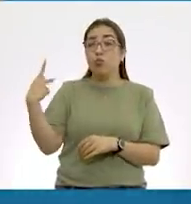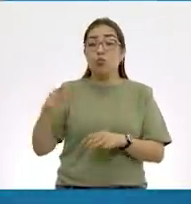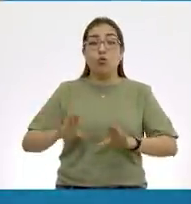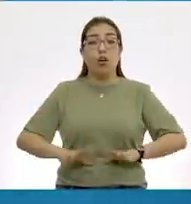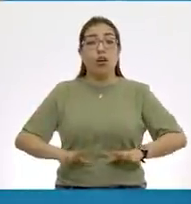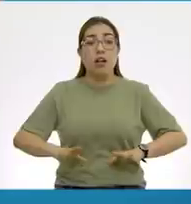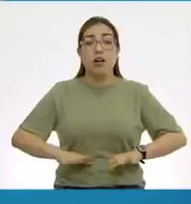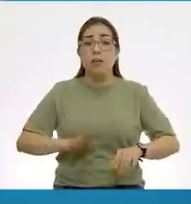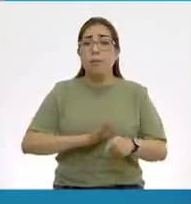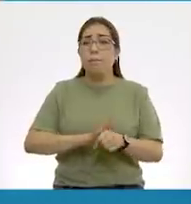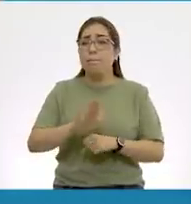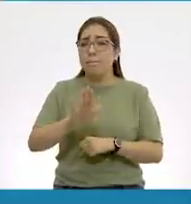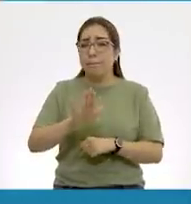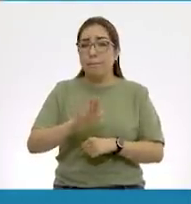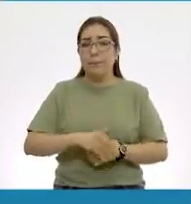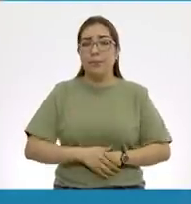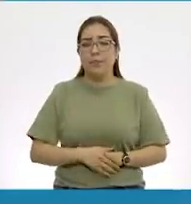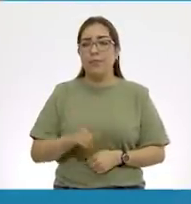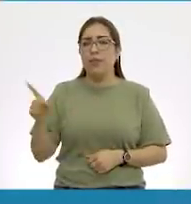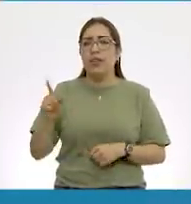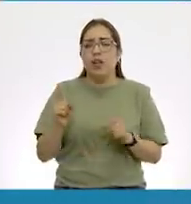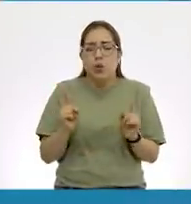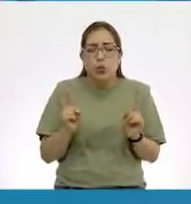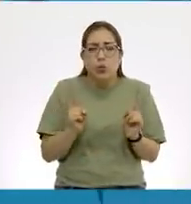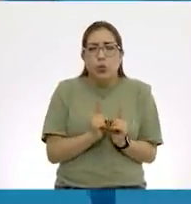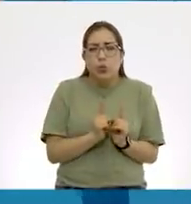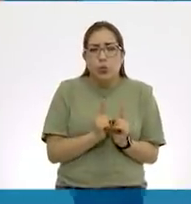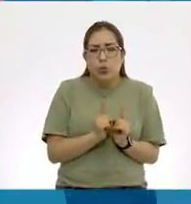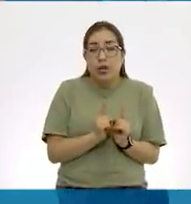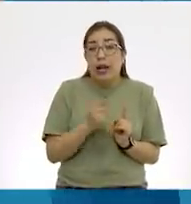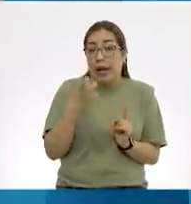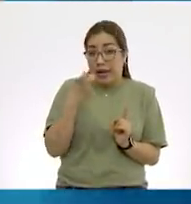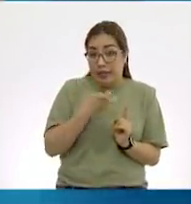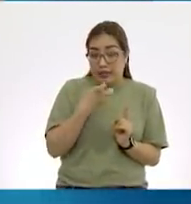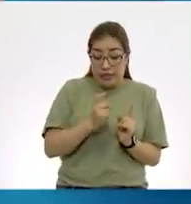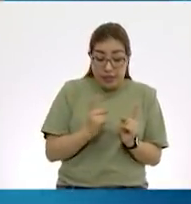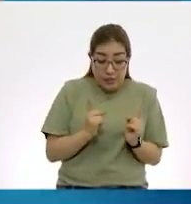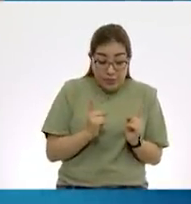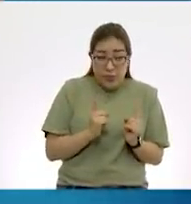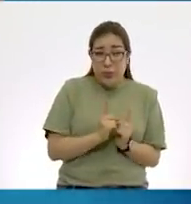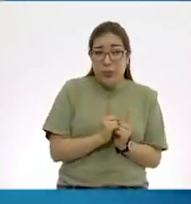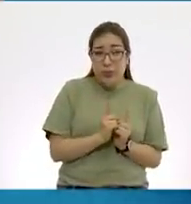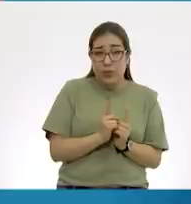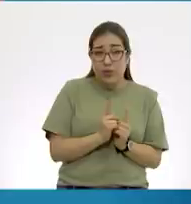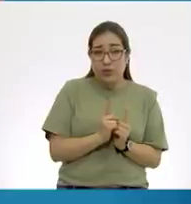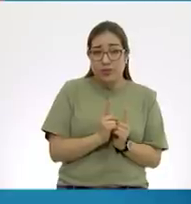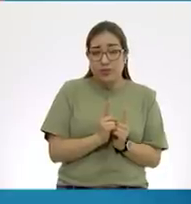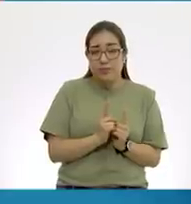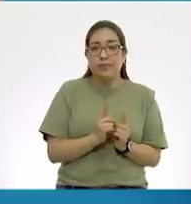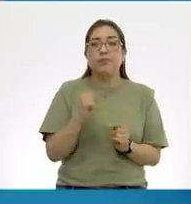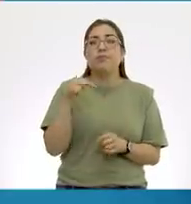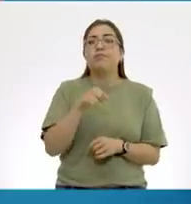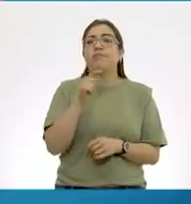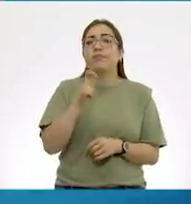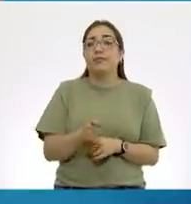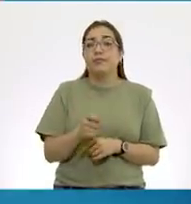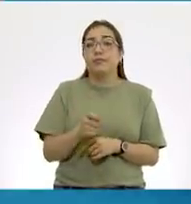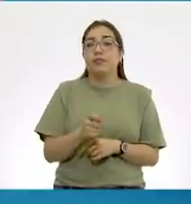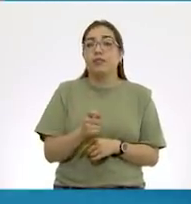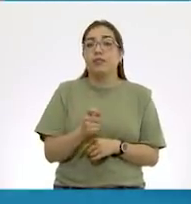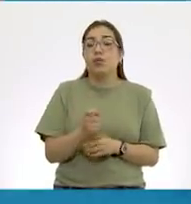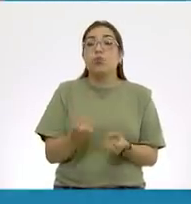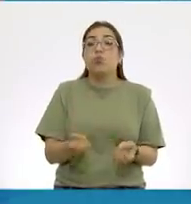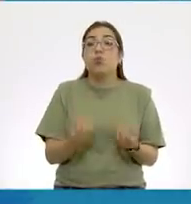principal es que es más pequeña. Sí. Y esta manecilla señala las